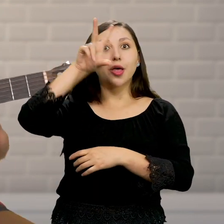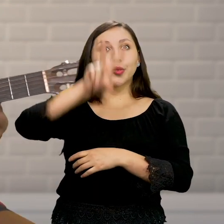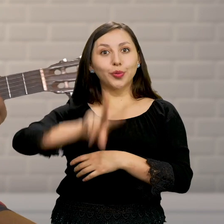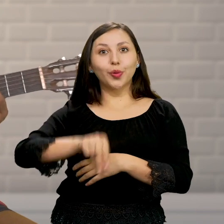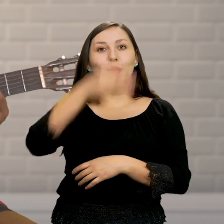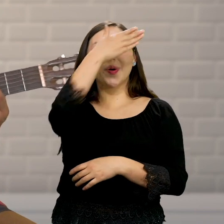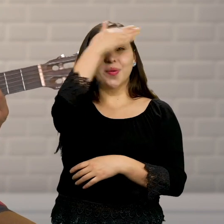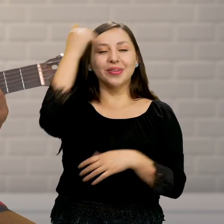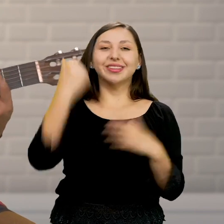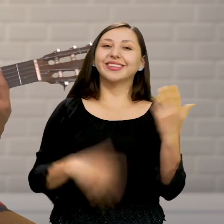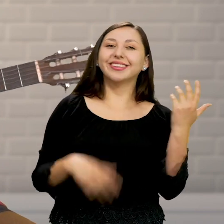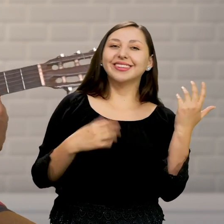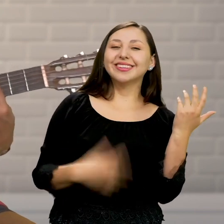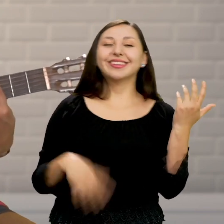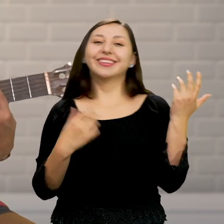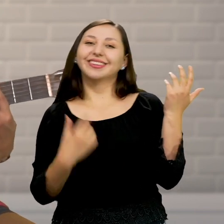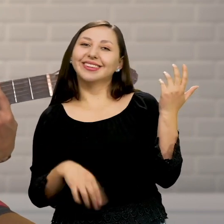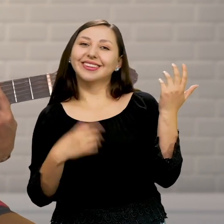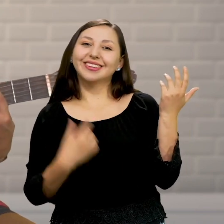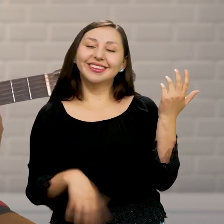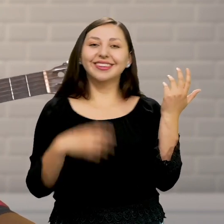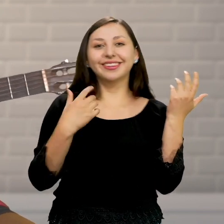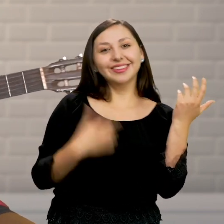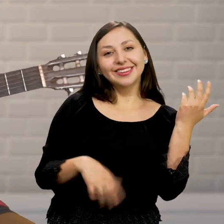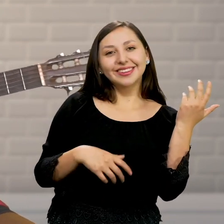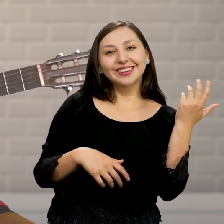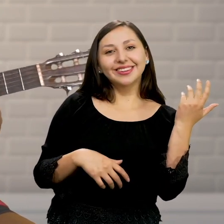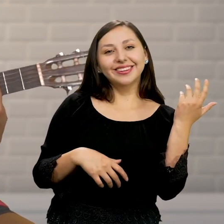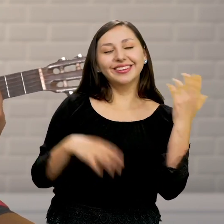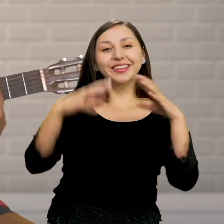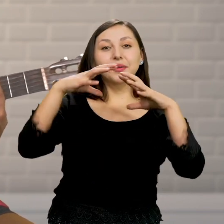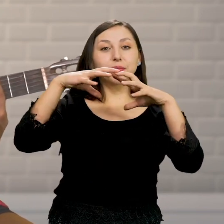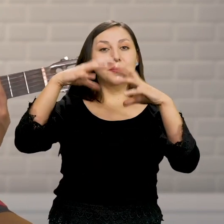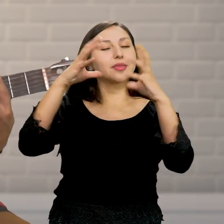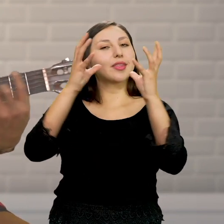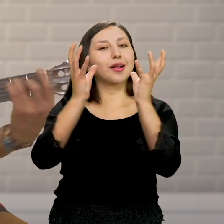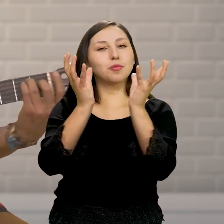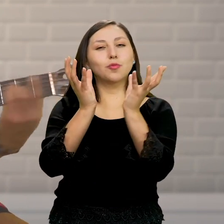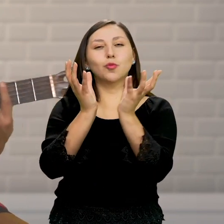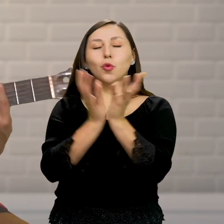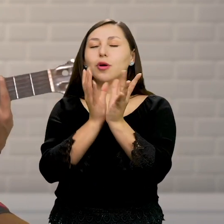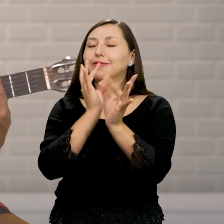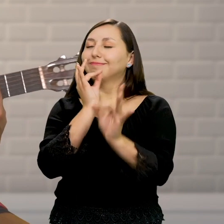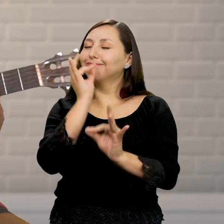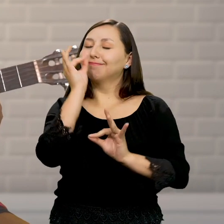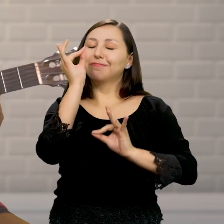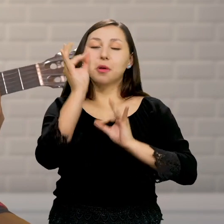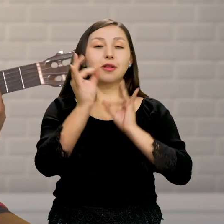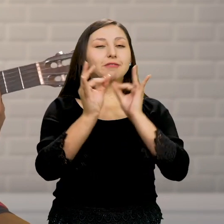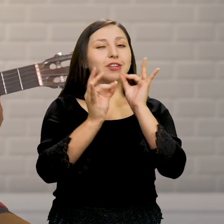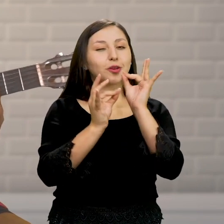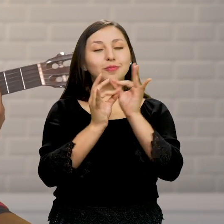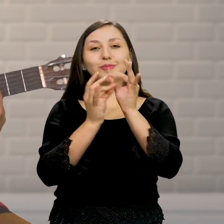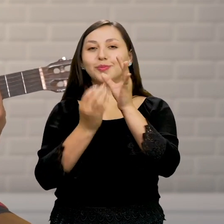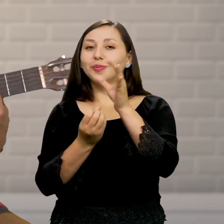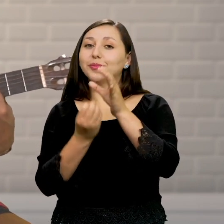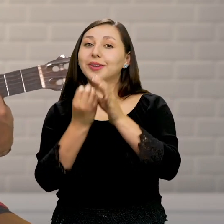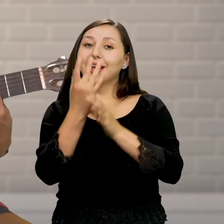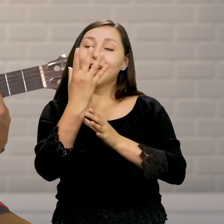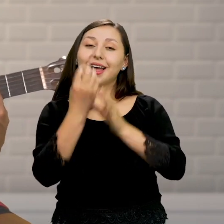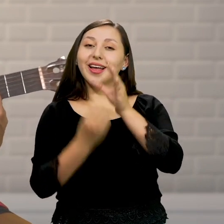recuerda ¡Siempre que! ¡Para, ra, ra, pa! El mundo es un lugar